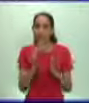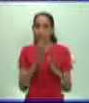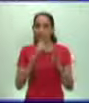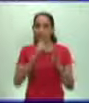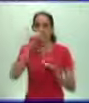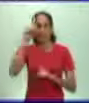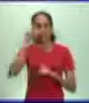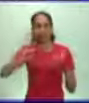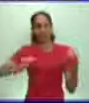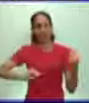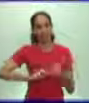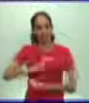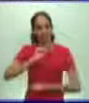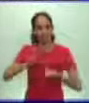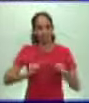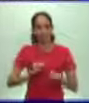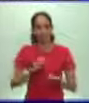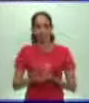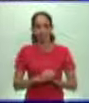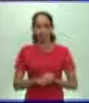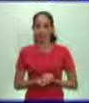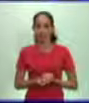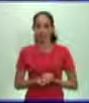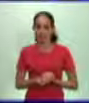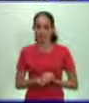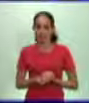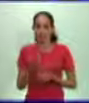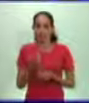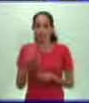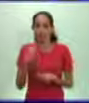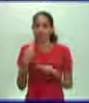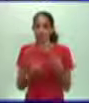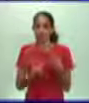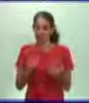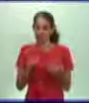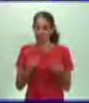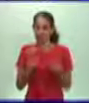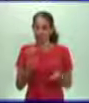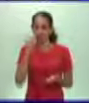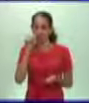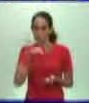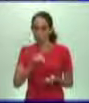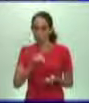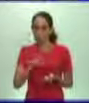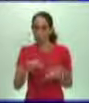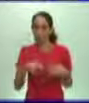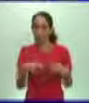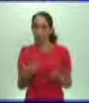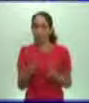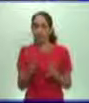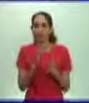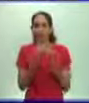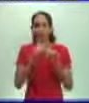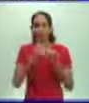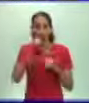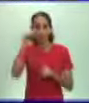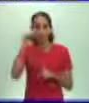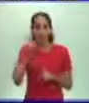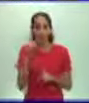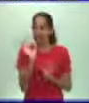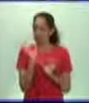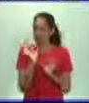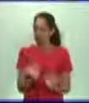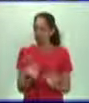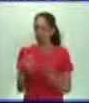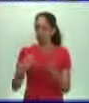partir además de las sociedades en las que le corresponde desempeñarse. Pero lo cierto es que para este entonces, muchachos, la Iglesia representaba para el ser humano, sin